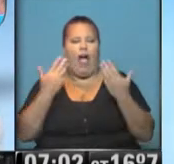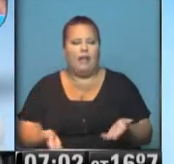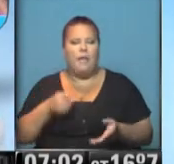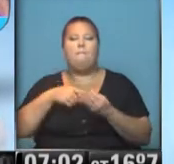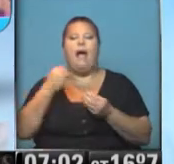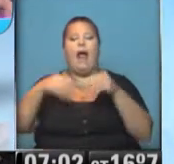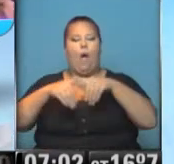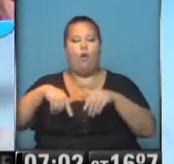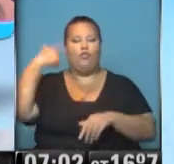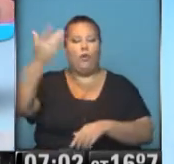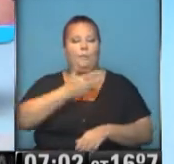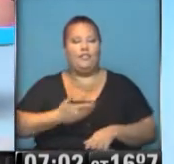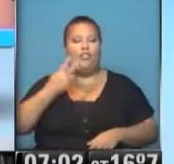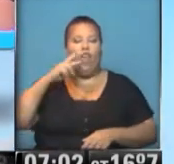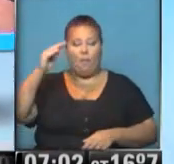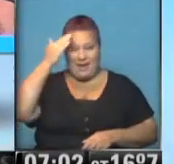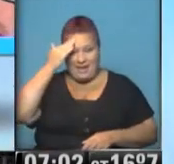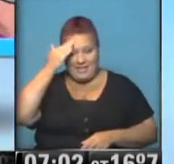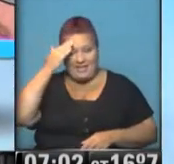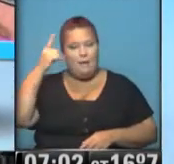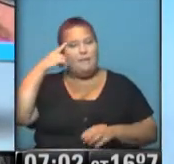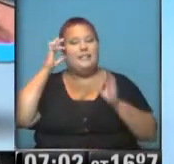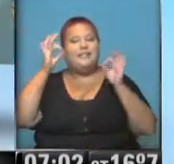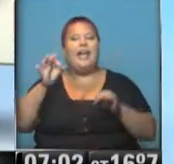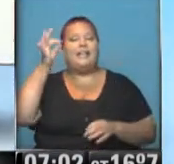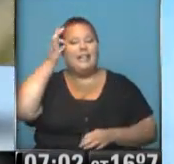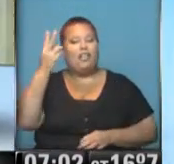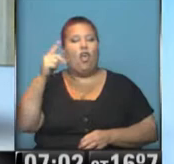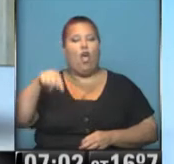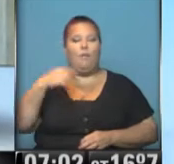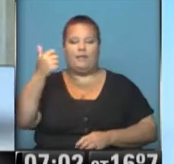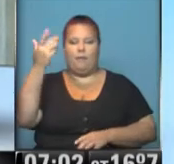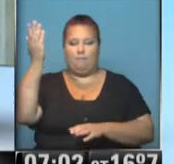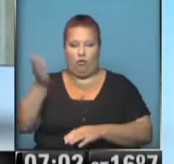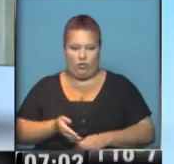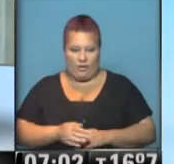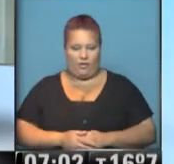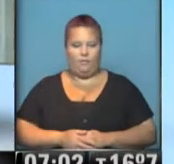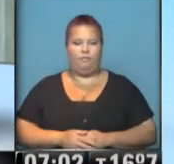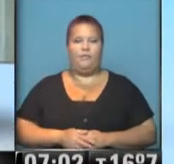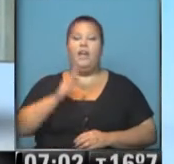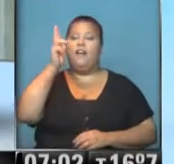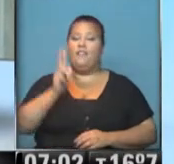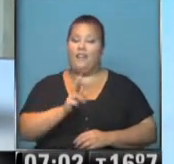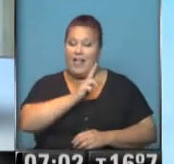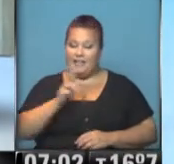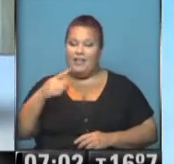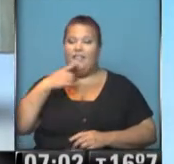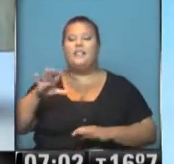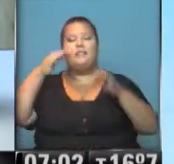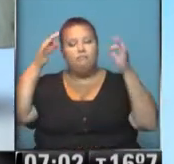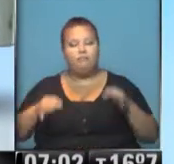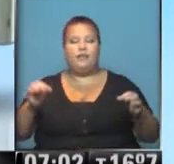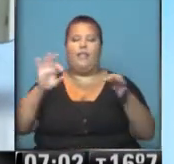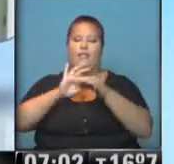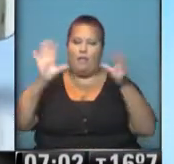elecciones presidenciales del 2015, con una intención de voto del 32,6%. Francisco llamó a afirmar la